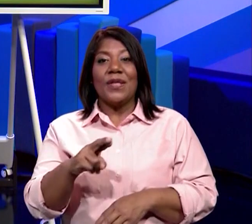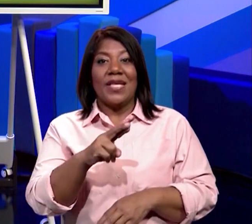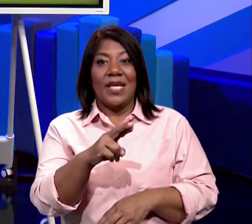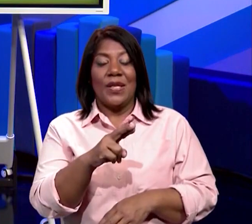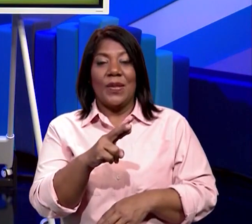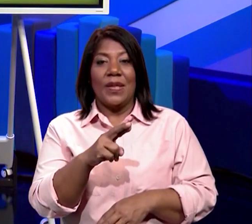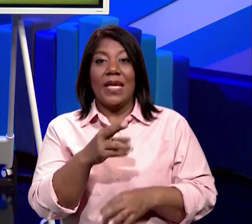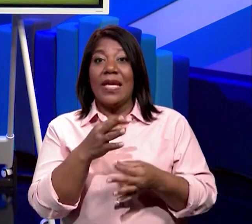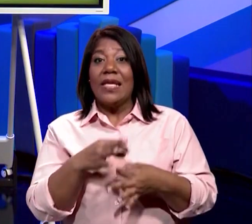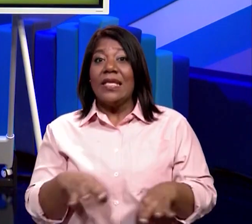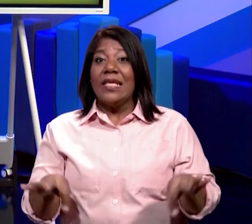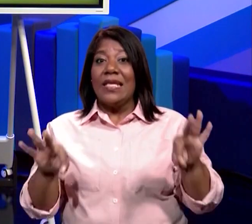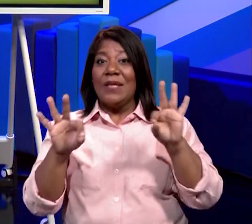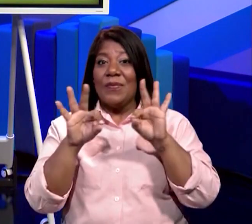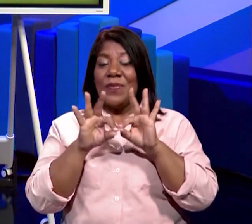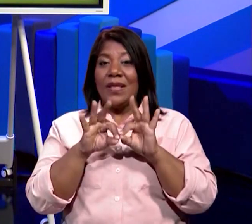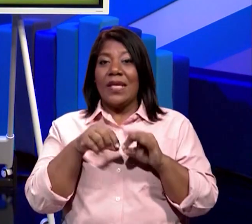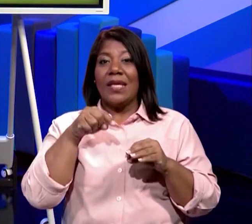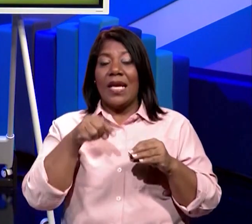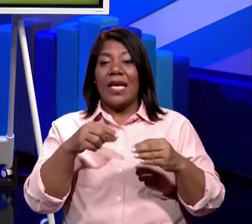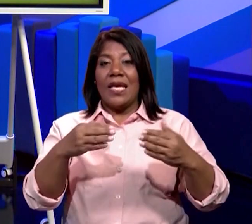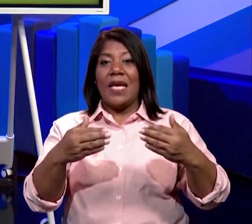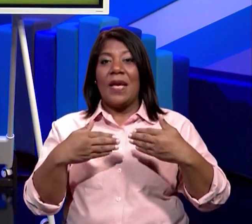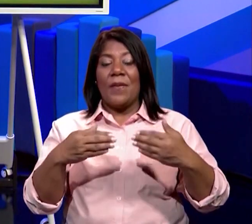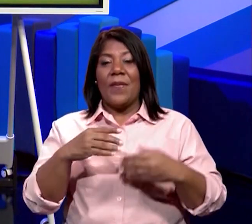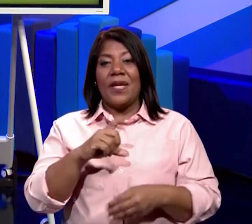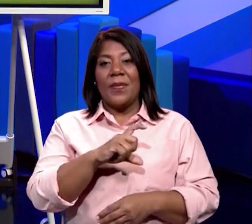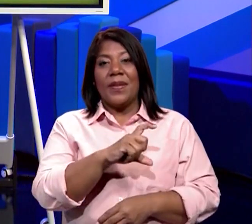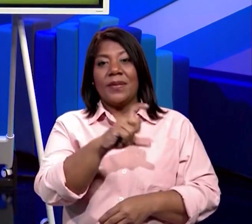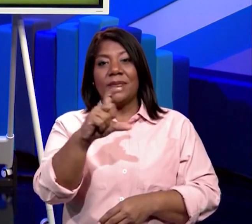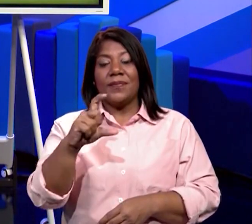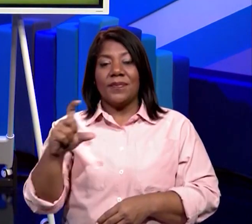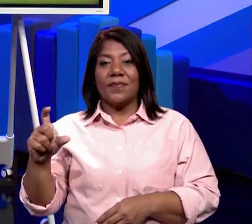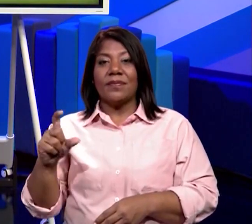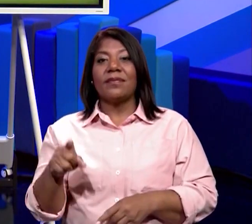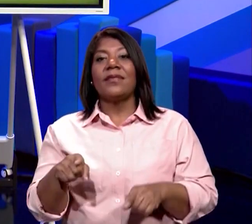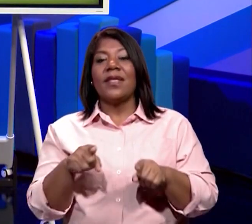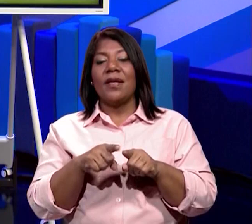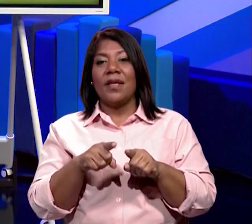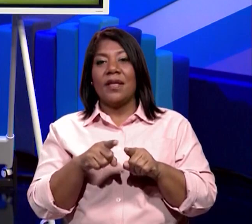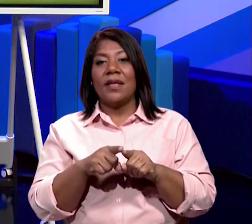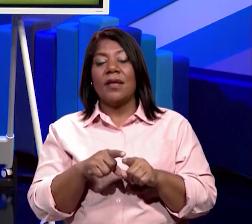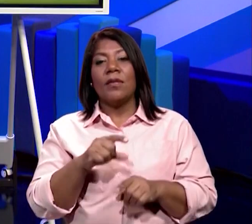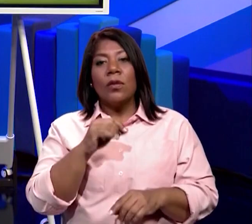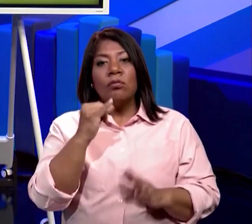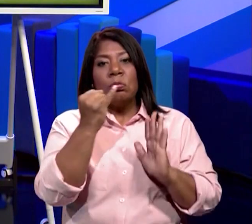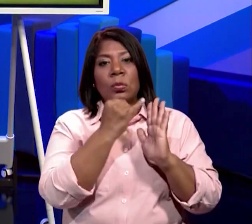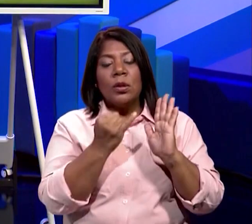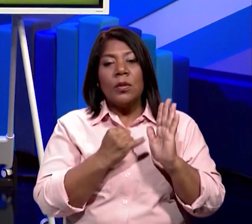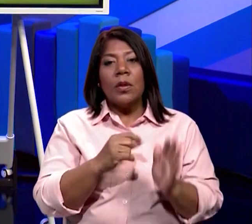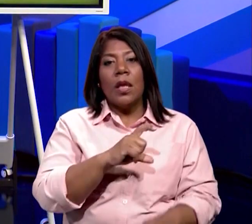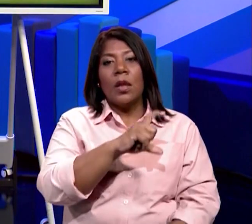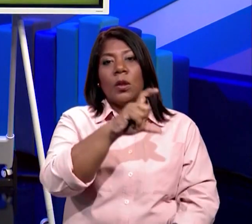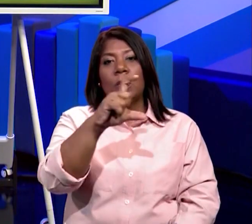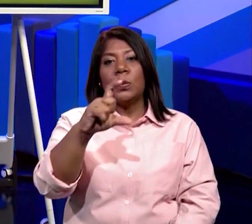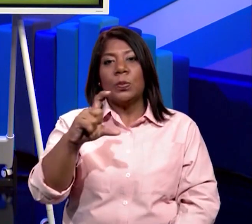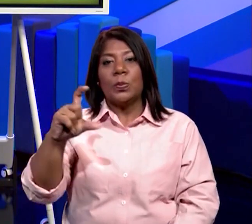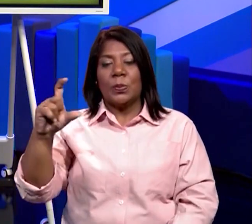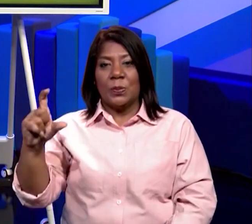importantes de nuestro país. Allí nosotros dibujamos el mapa de Panamá y